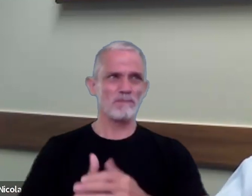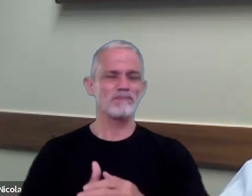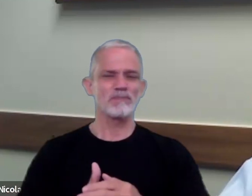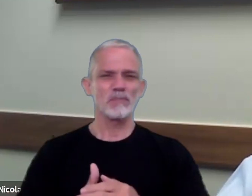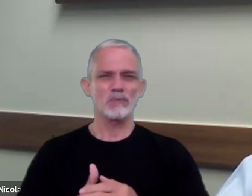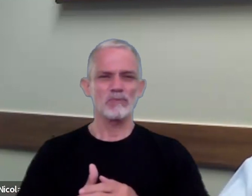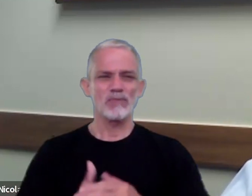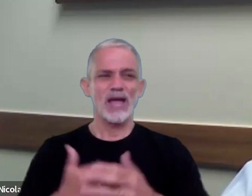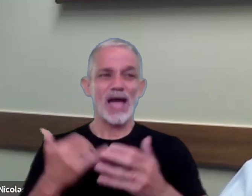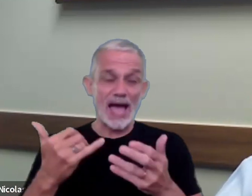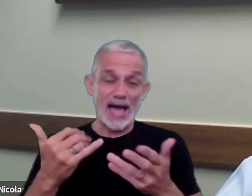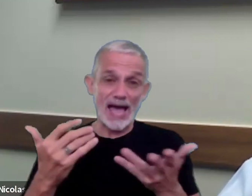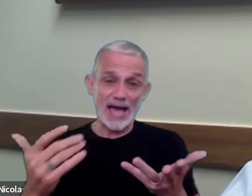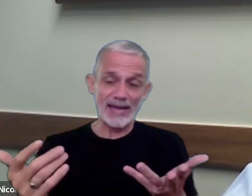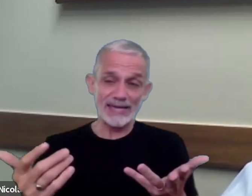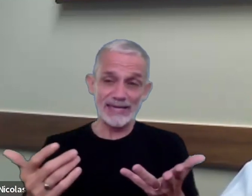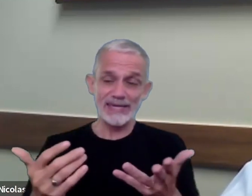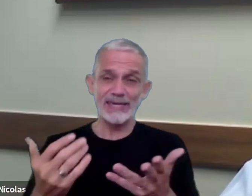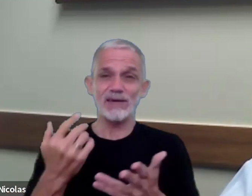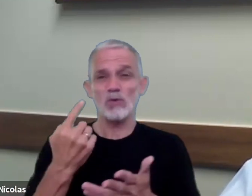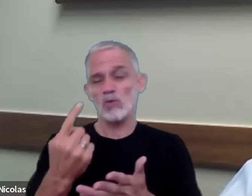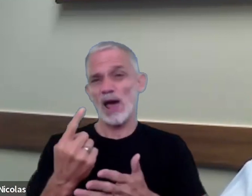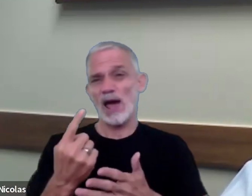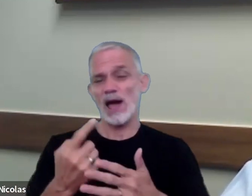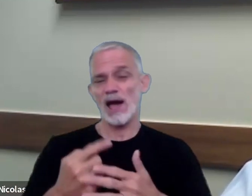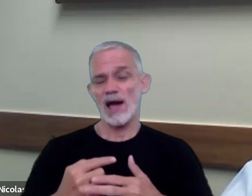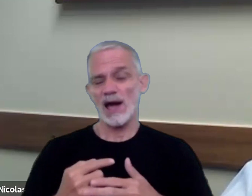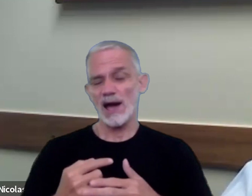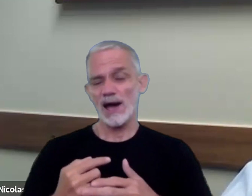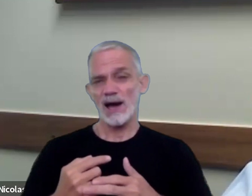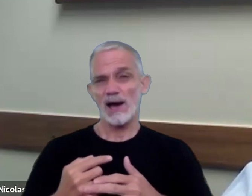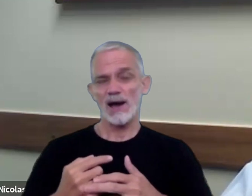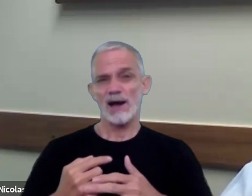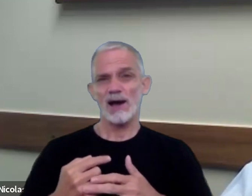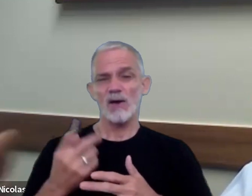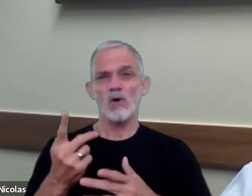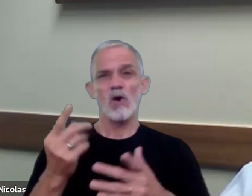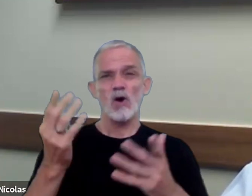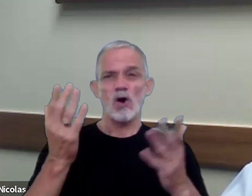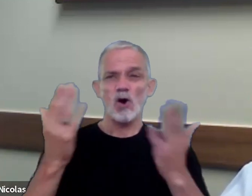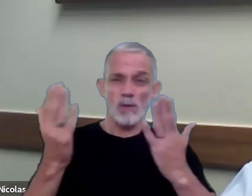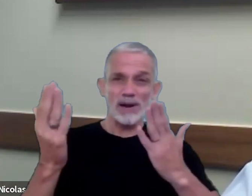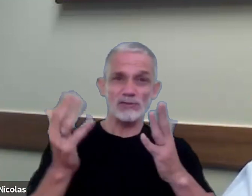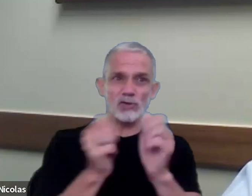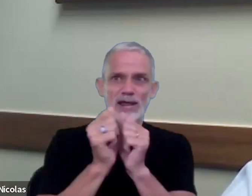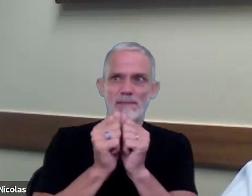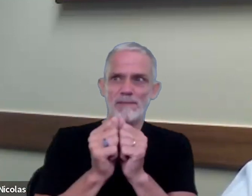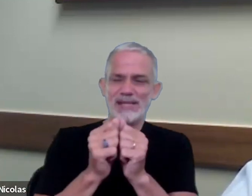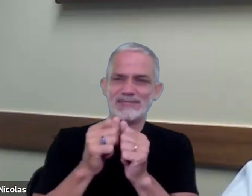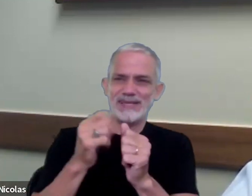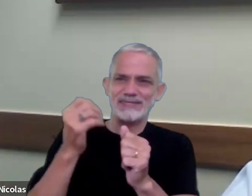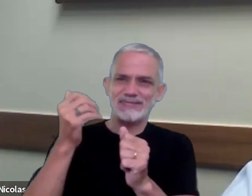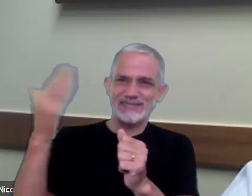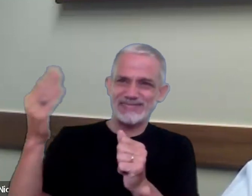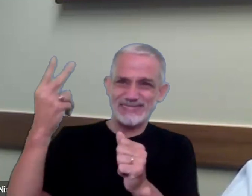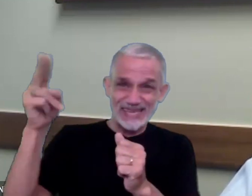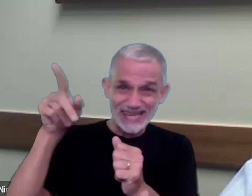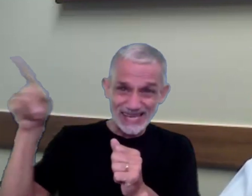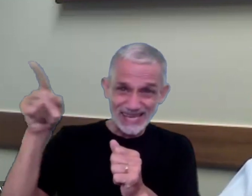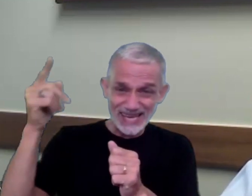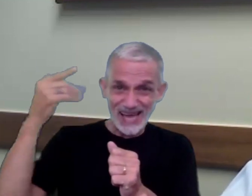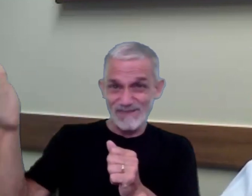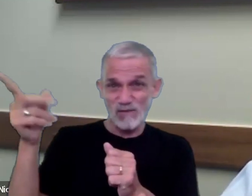justamente una cuando se hacen las comparaciones con compañías con externas